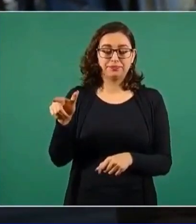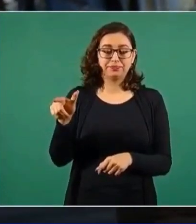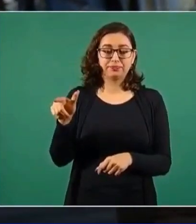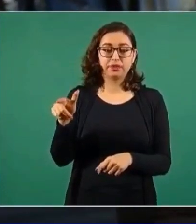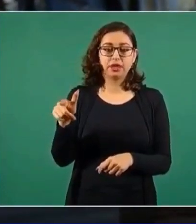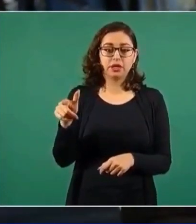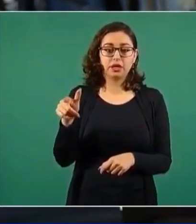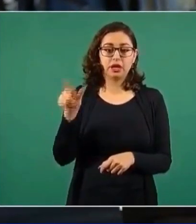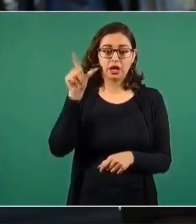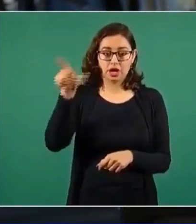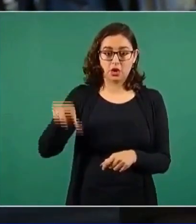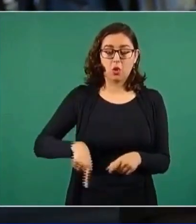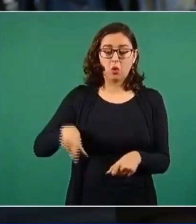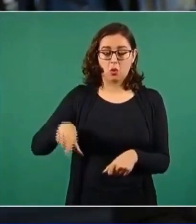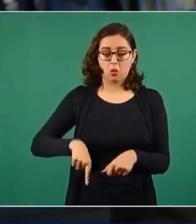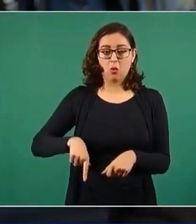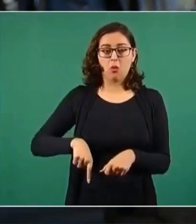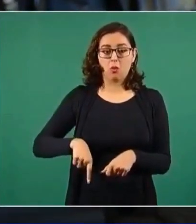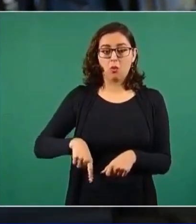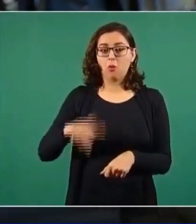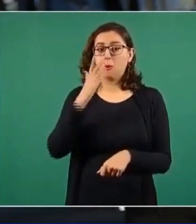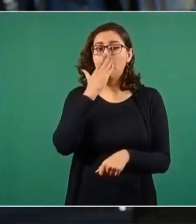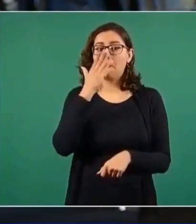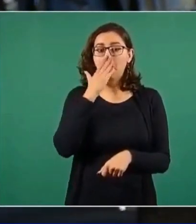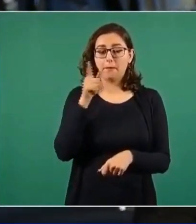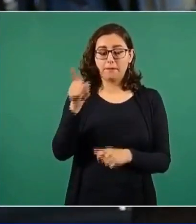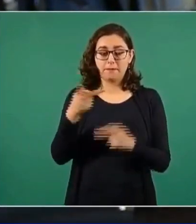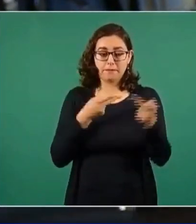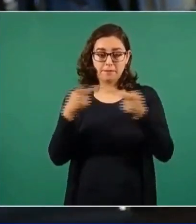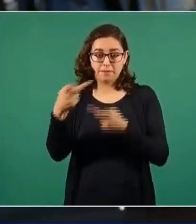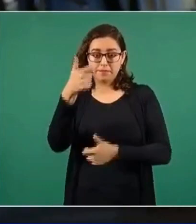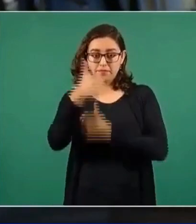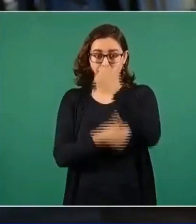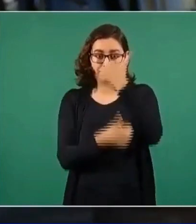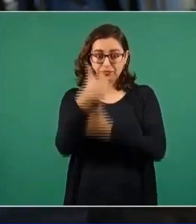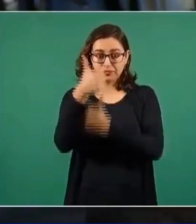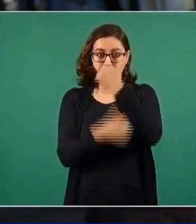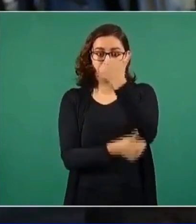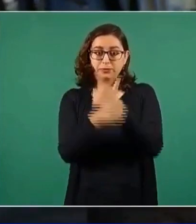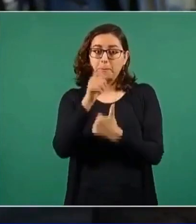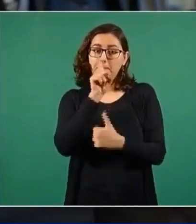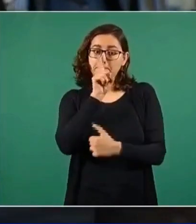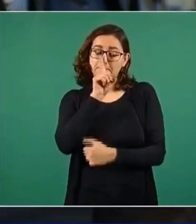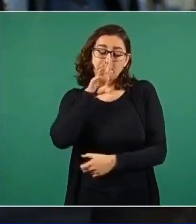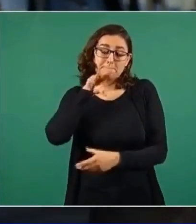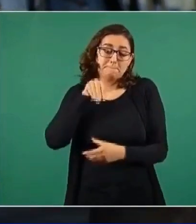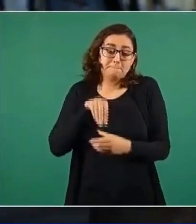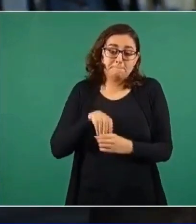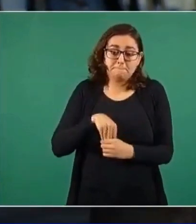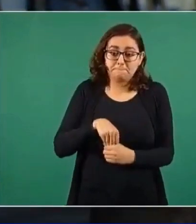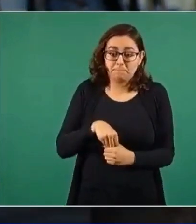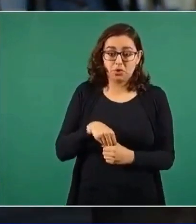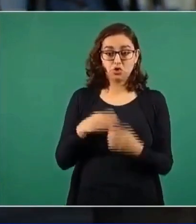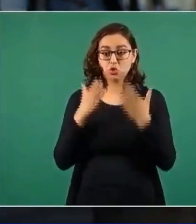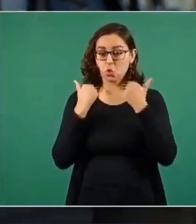bueno desde junio está preparando una licitación a sobre cerrado dice para